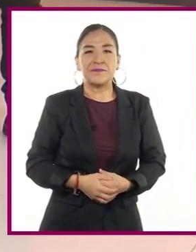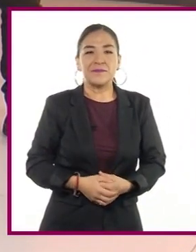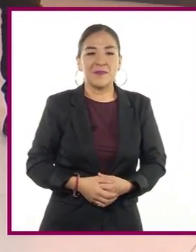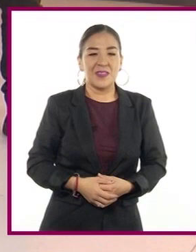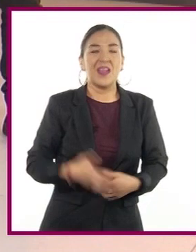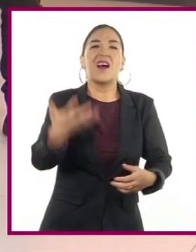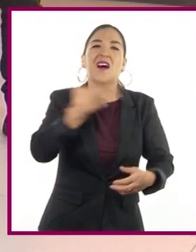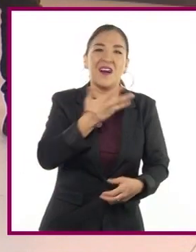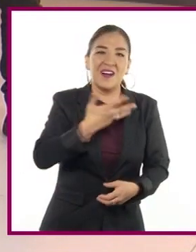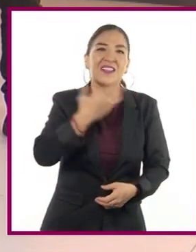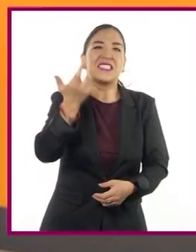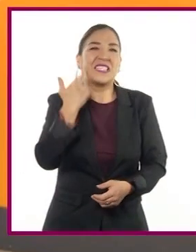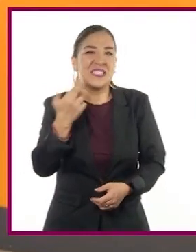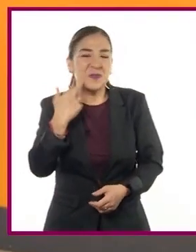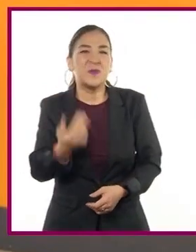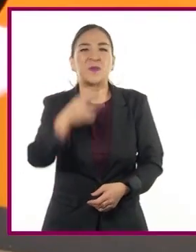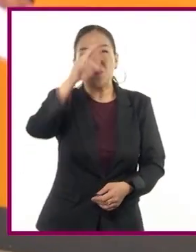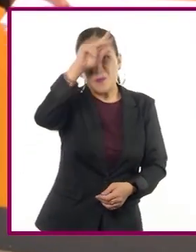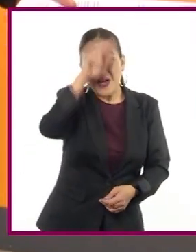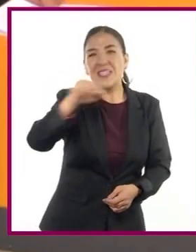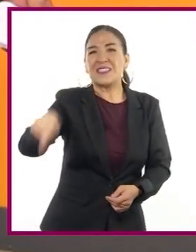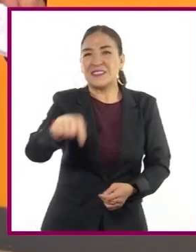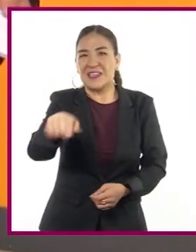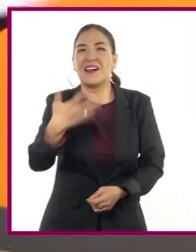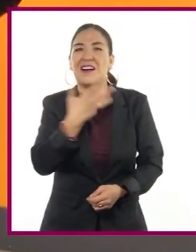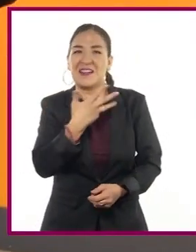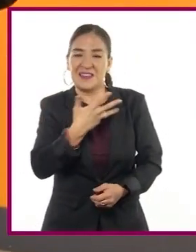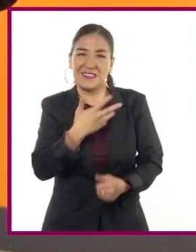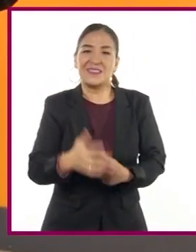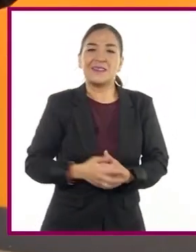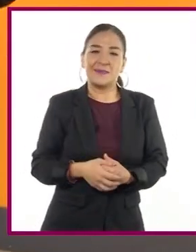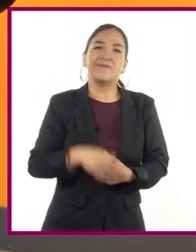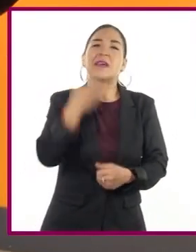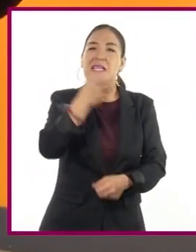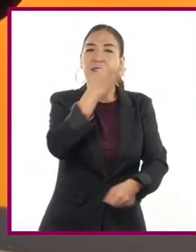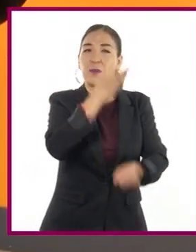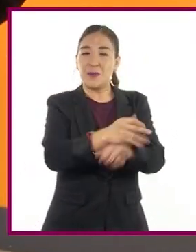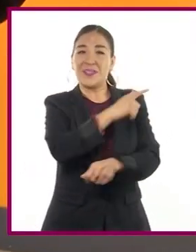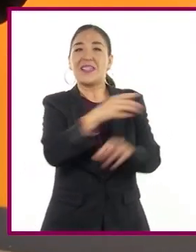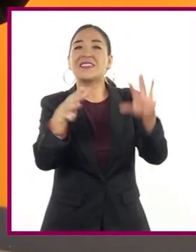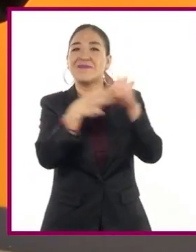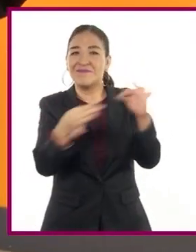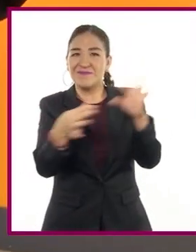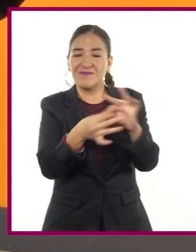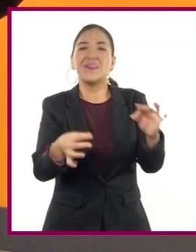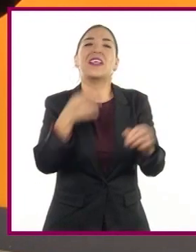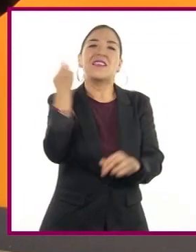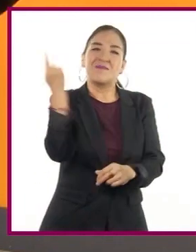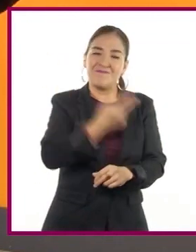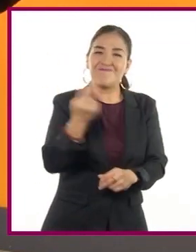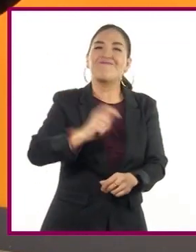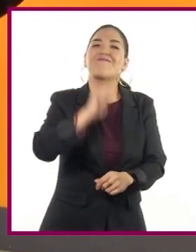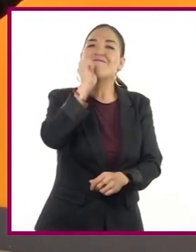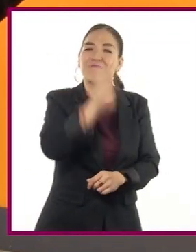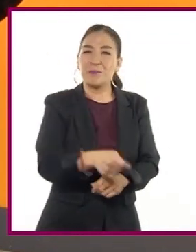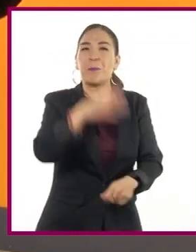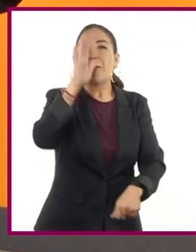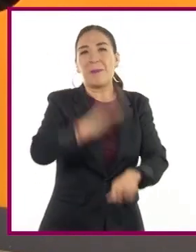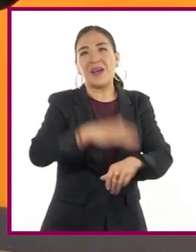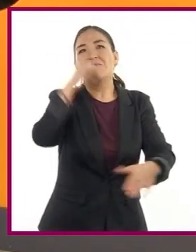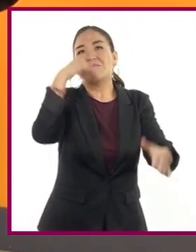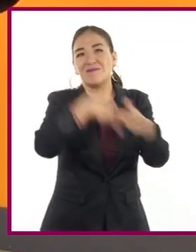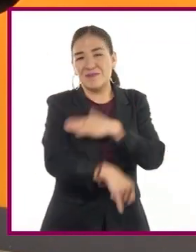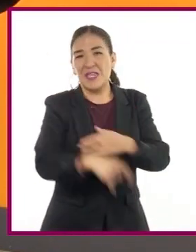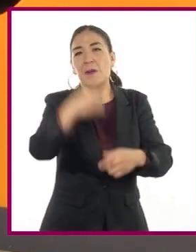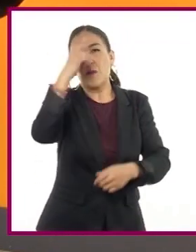fauna nociva. Si lo planteamos de esta manera, parece que se amplían las necesidades y problemas